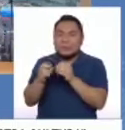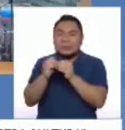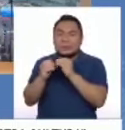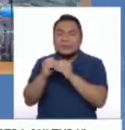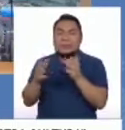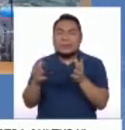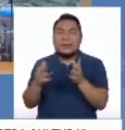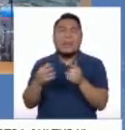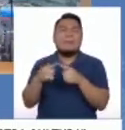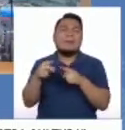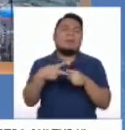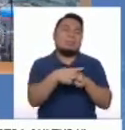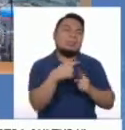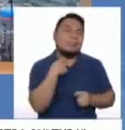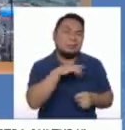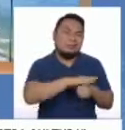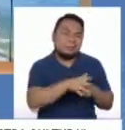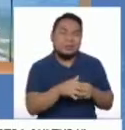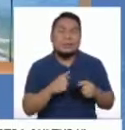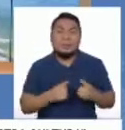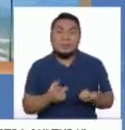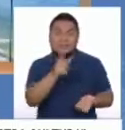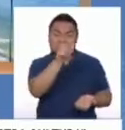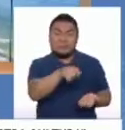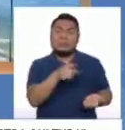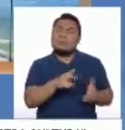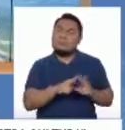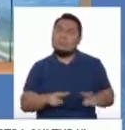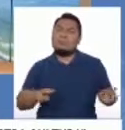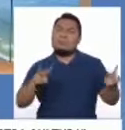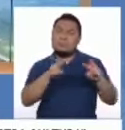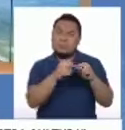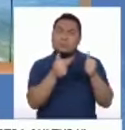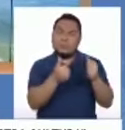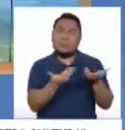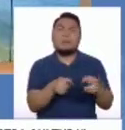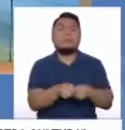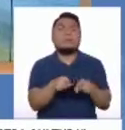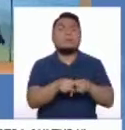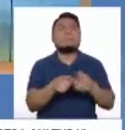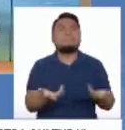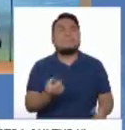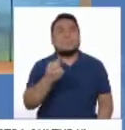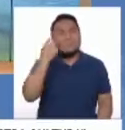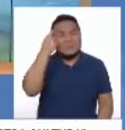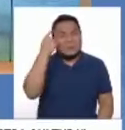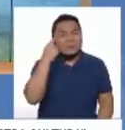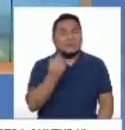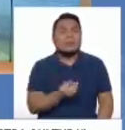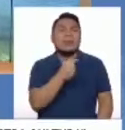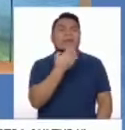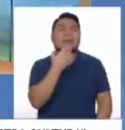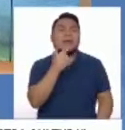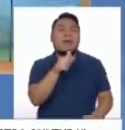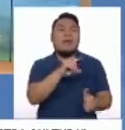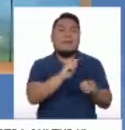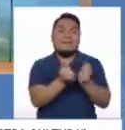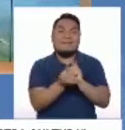Personajes así, digamos, son valiosos, pero además nos cuesta pensar quién va a seguir ese legado.